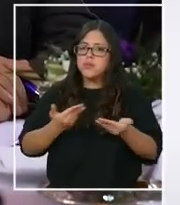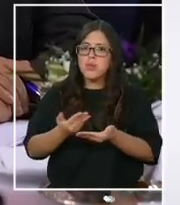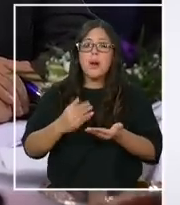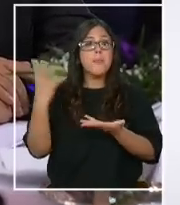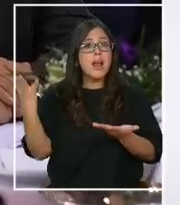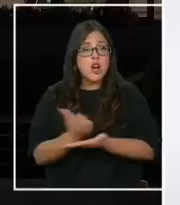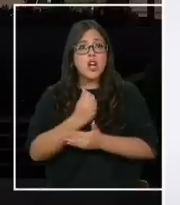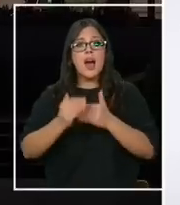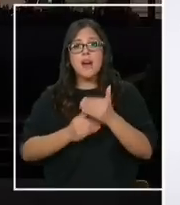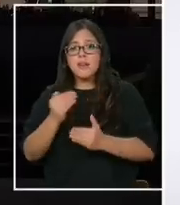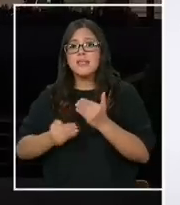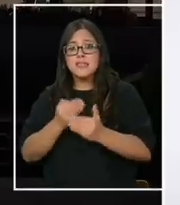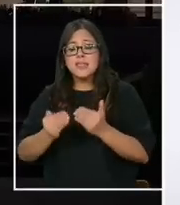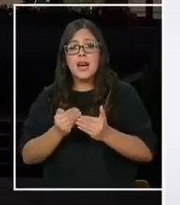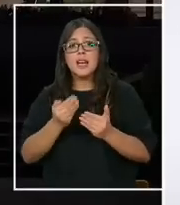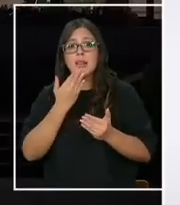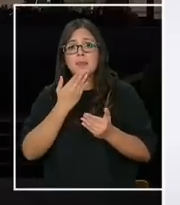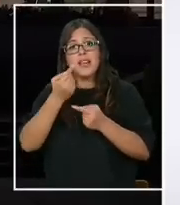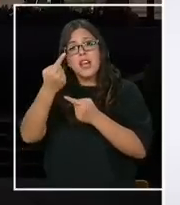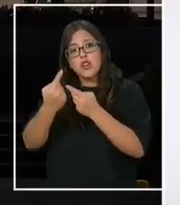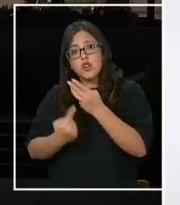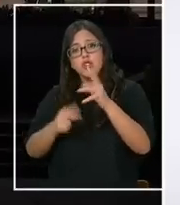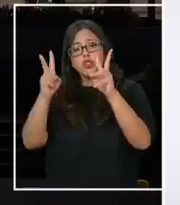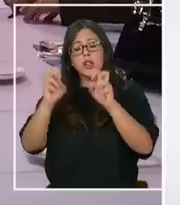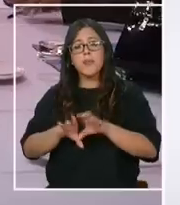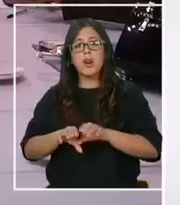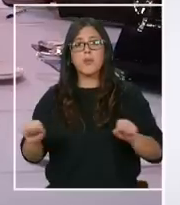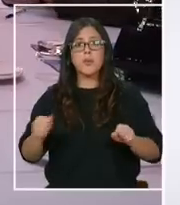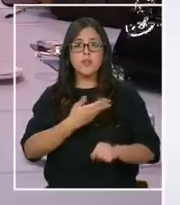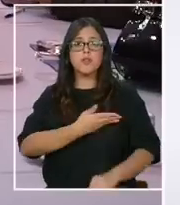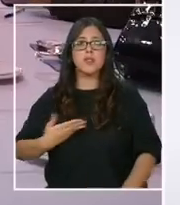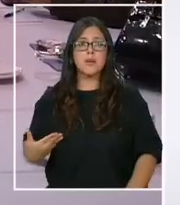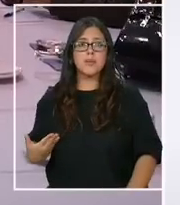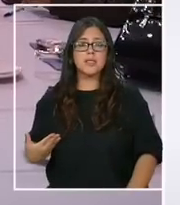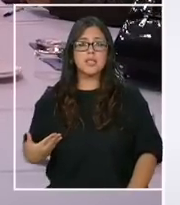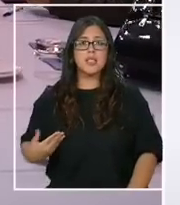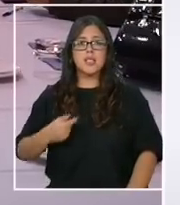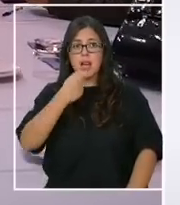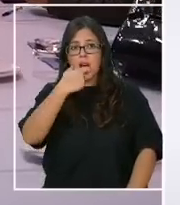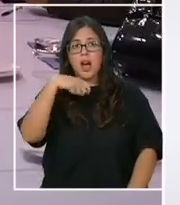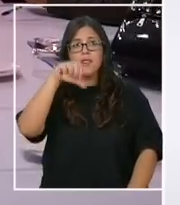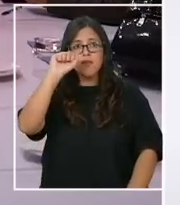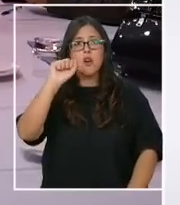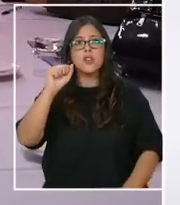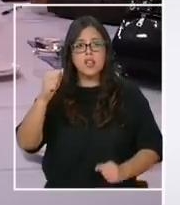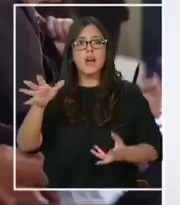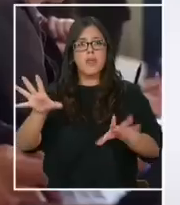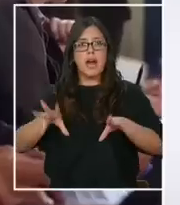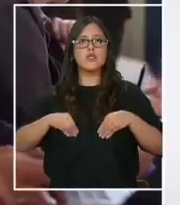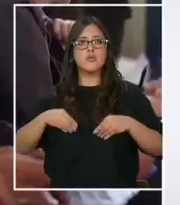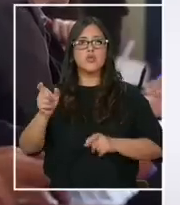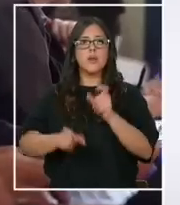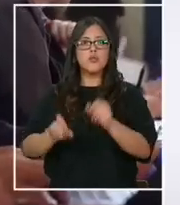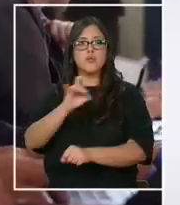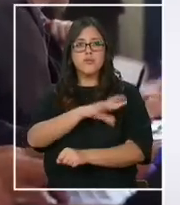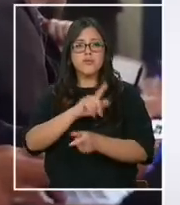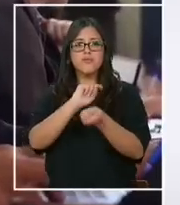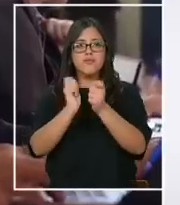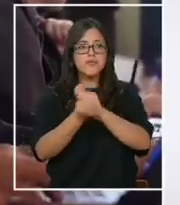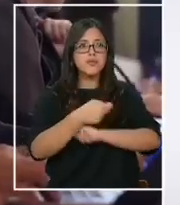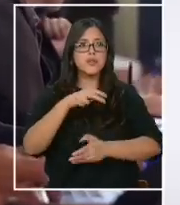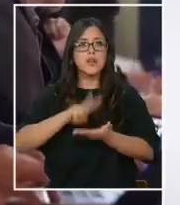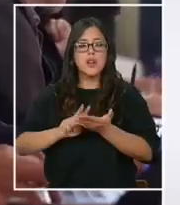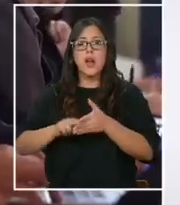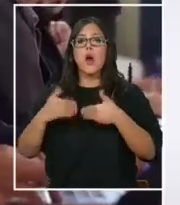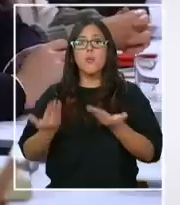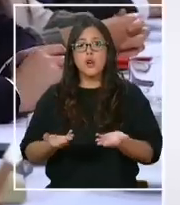avanzar en otras iniciativas que forman parte de los compromisos que el presidente Boric ha adquirido con los chilenos y hacerlos realidad. Y por